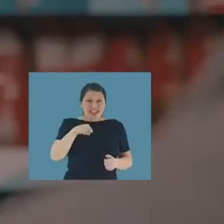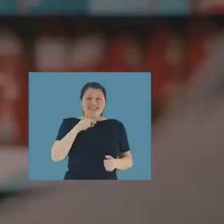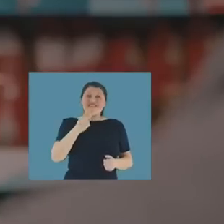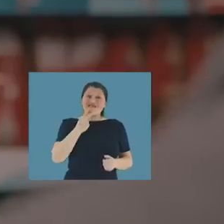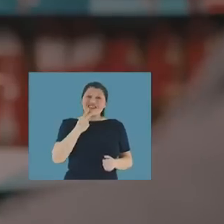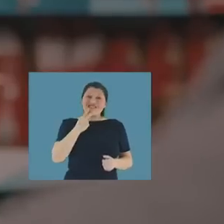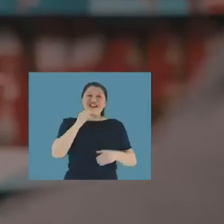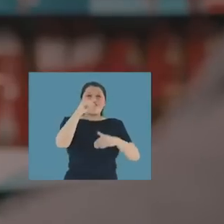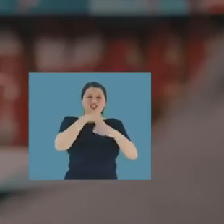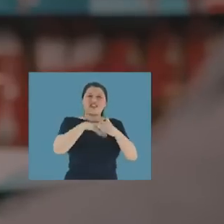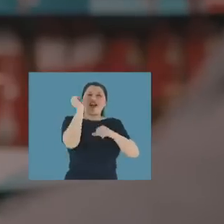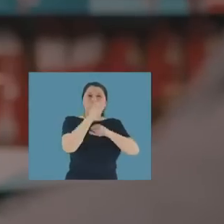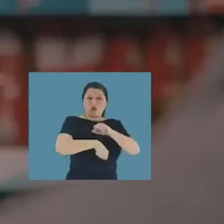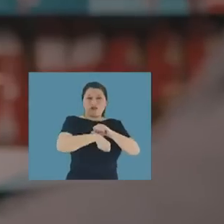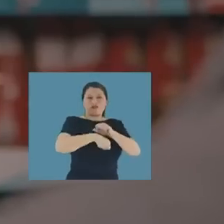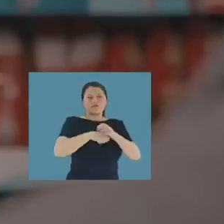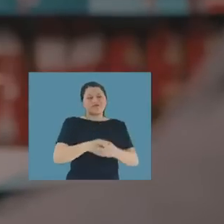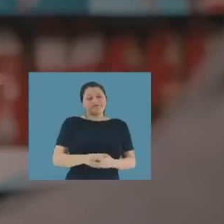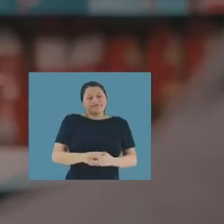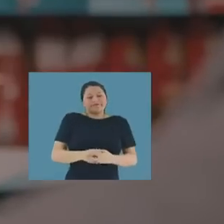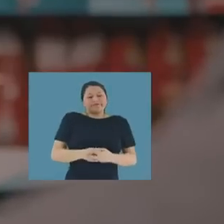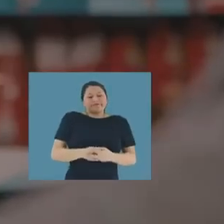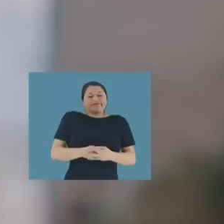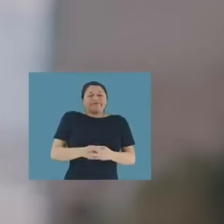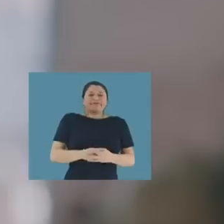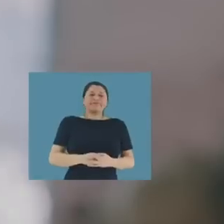creo que si estuviera viva, votaría a prueba.